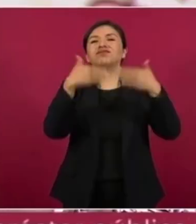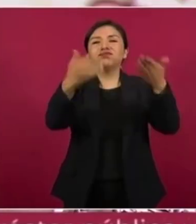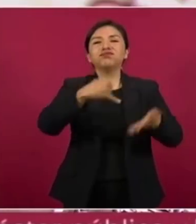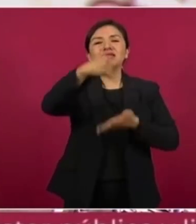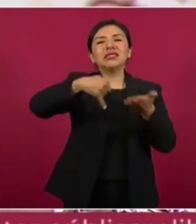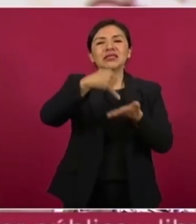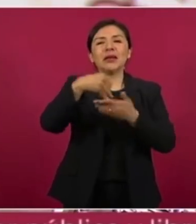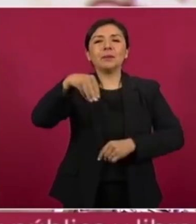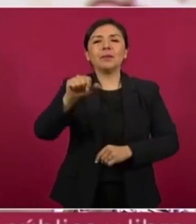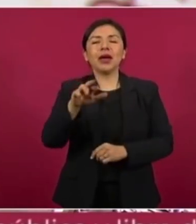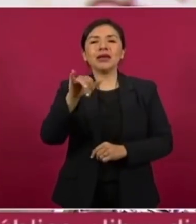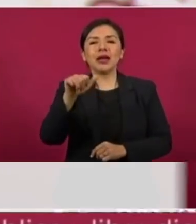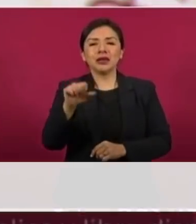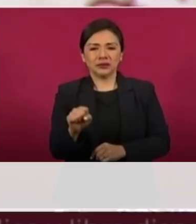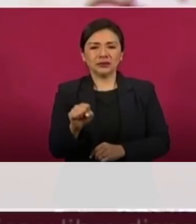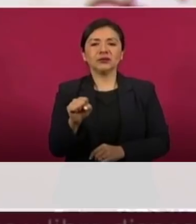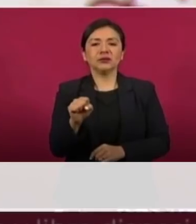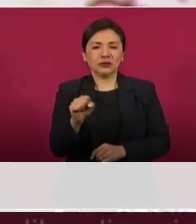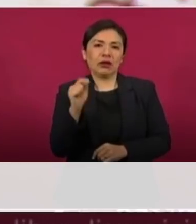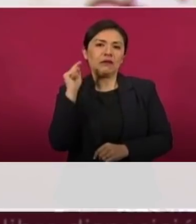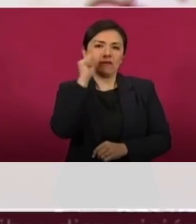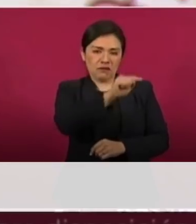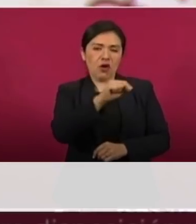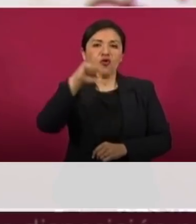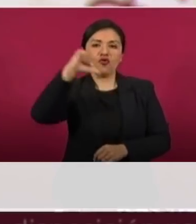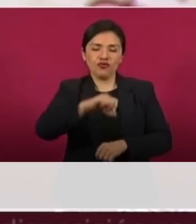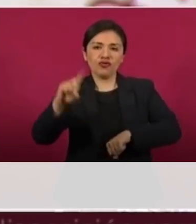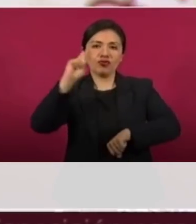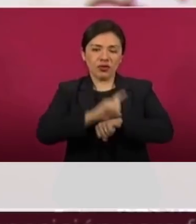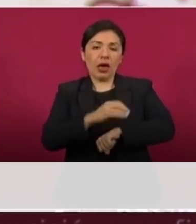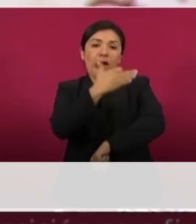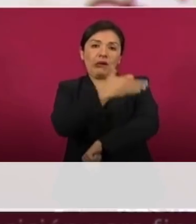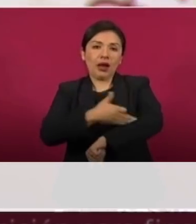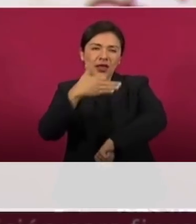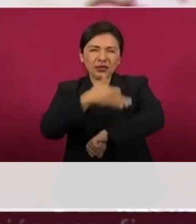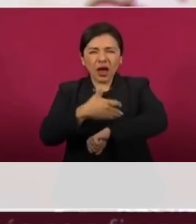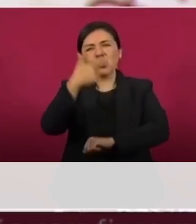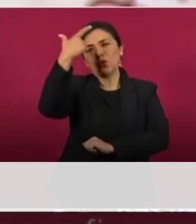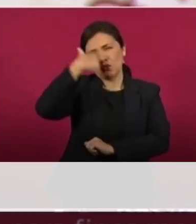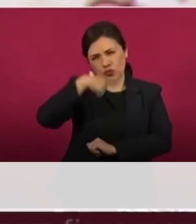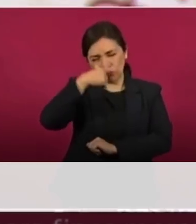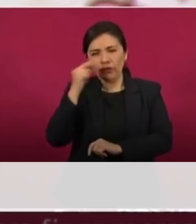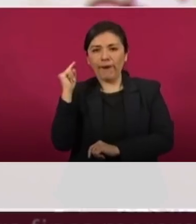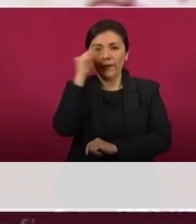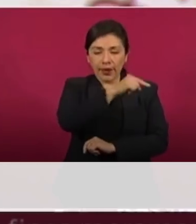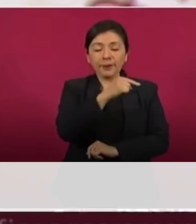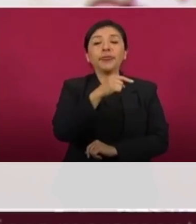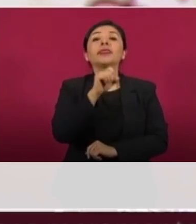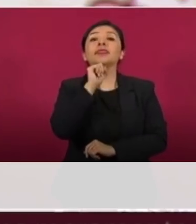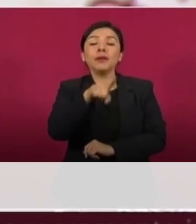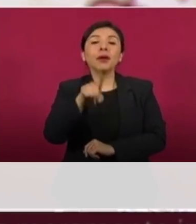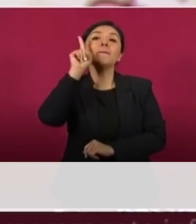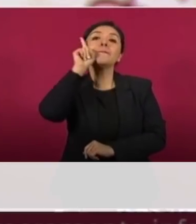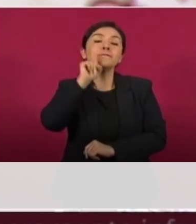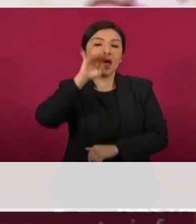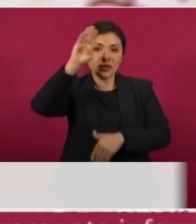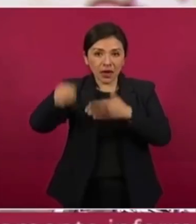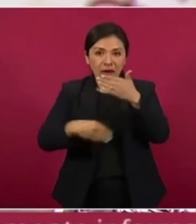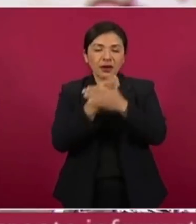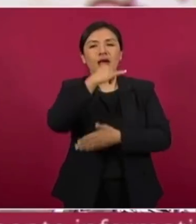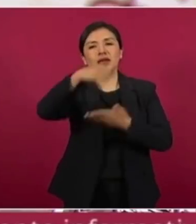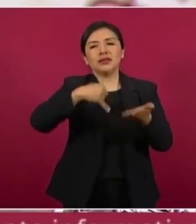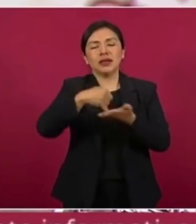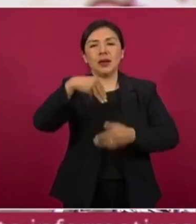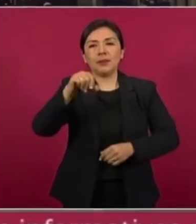Vamos a estar allá hoy por la tarde-noche y mañana en las Islas